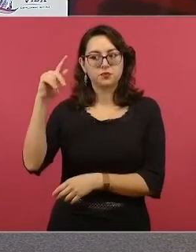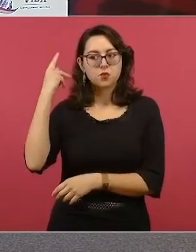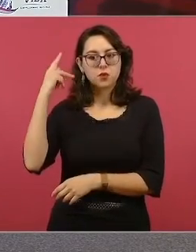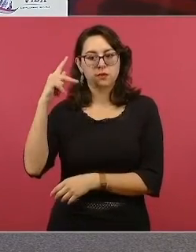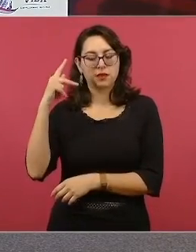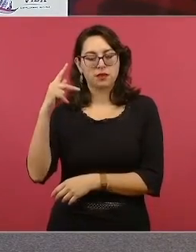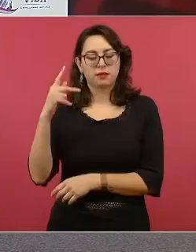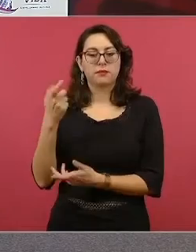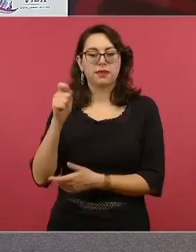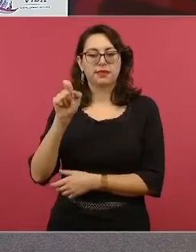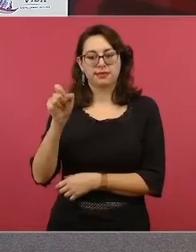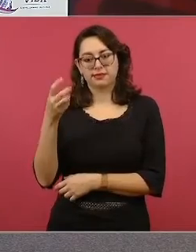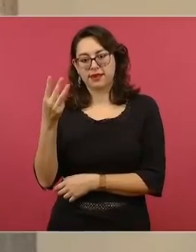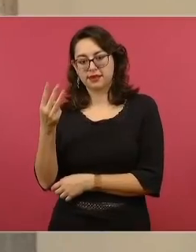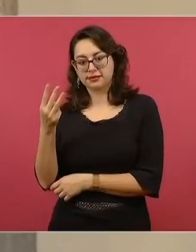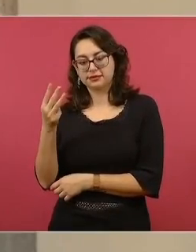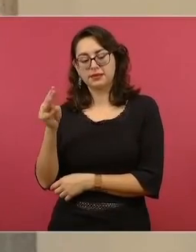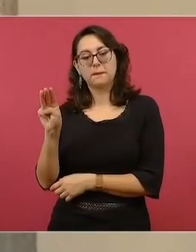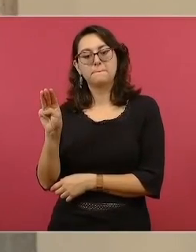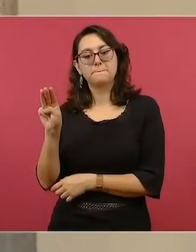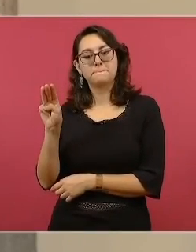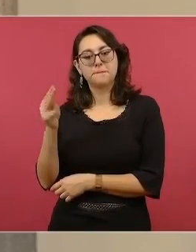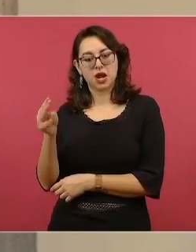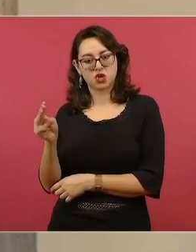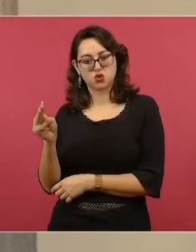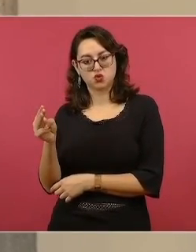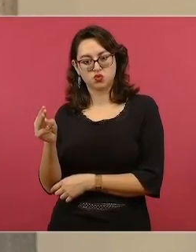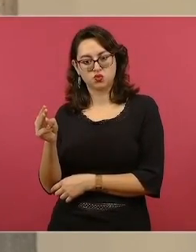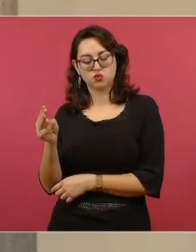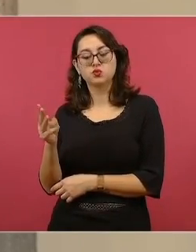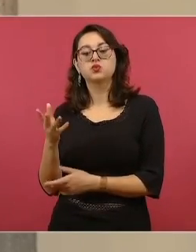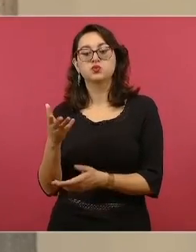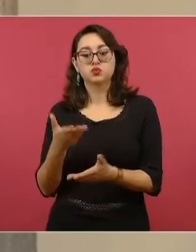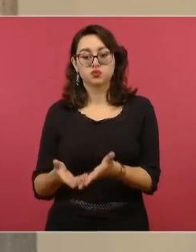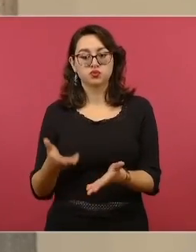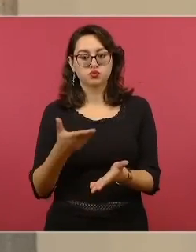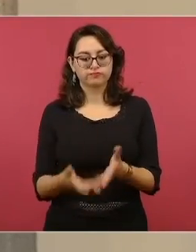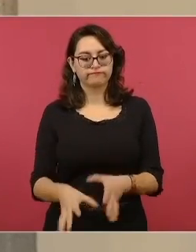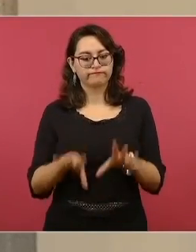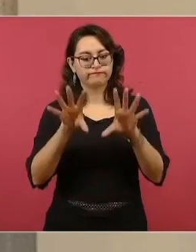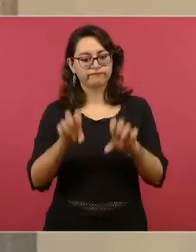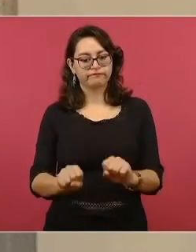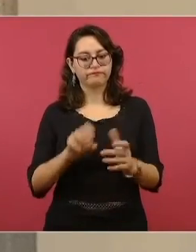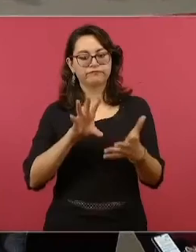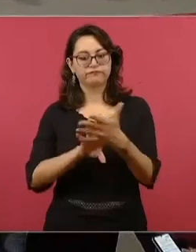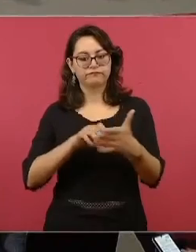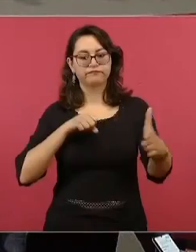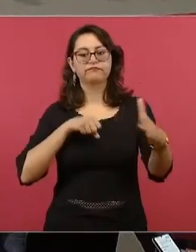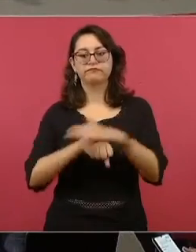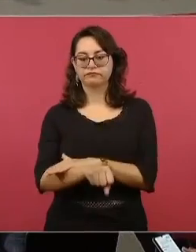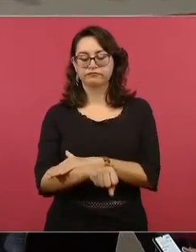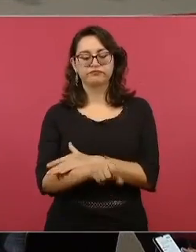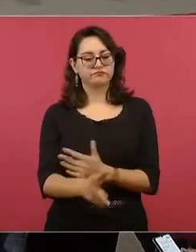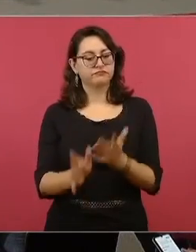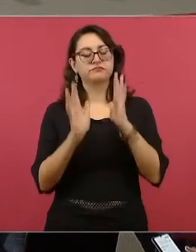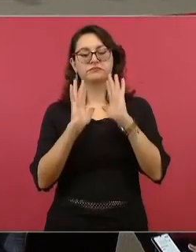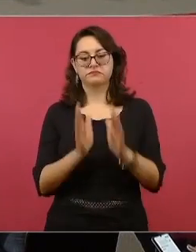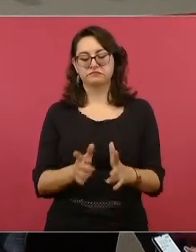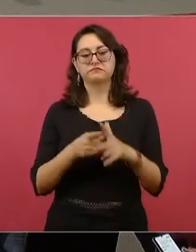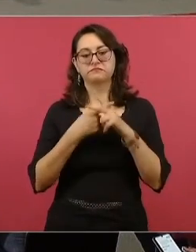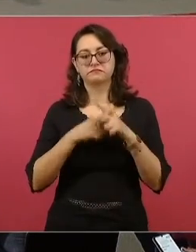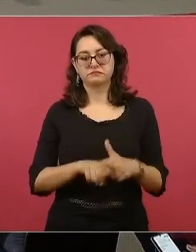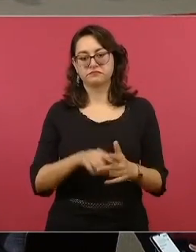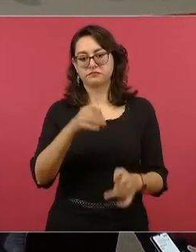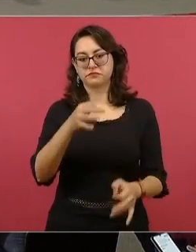23 de mayo. Ya fue vinculado a proceso y con la medida cautelar de prisión preventiva oficiosa. Adelante.